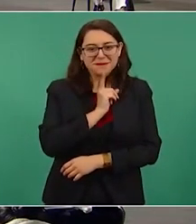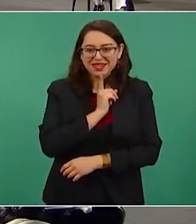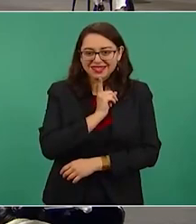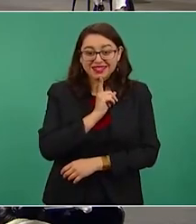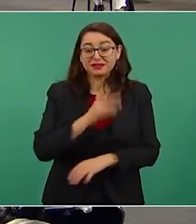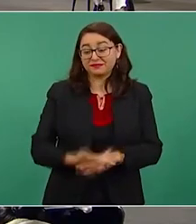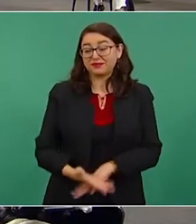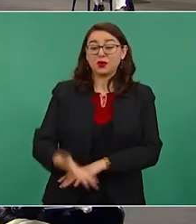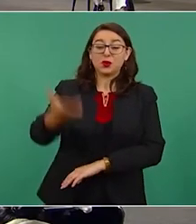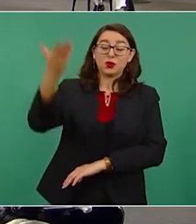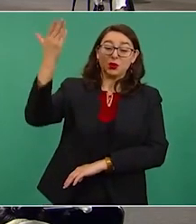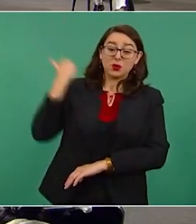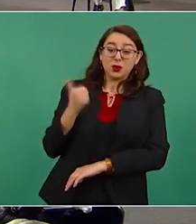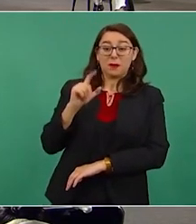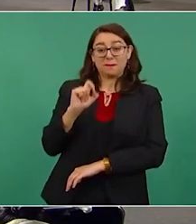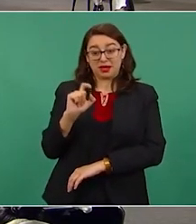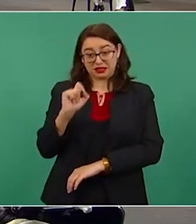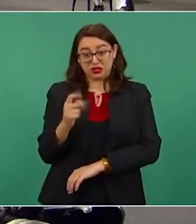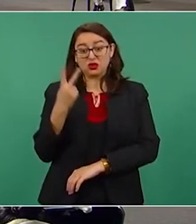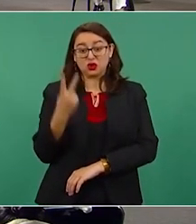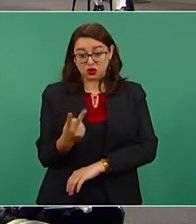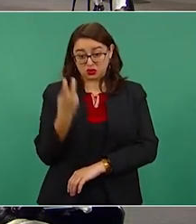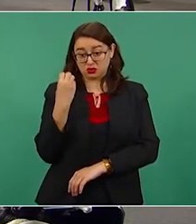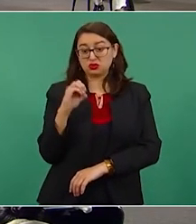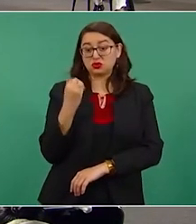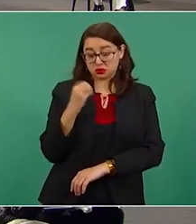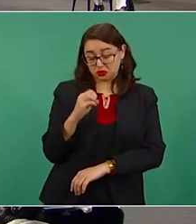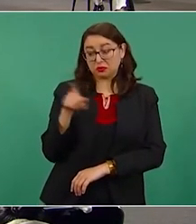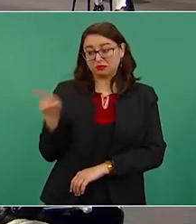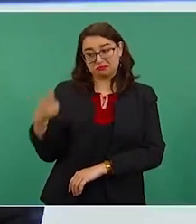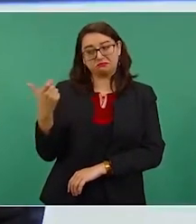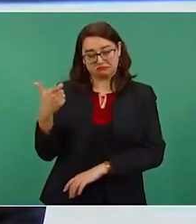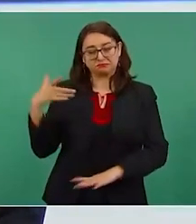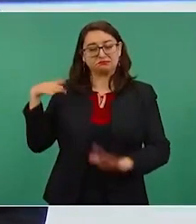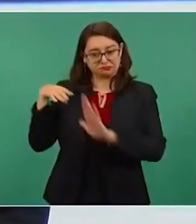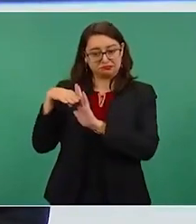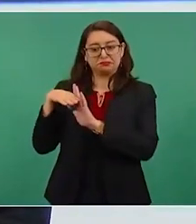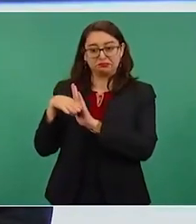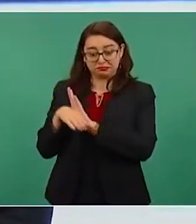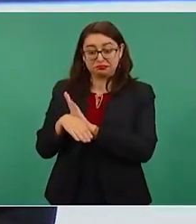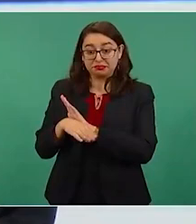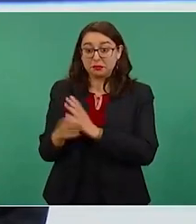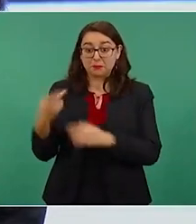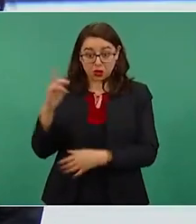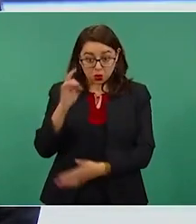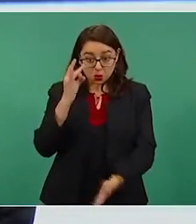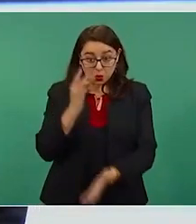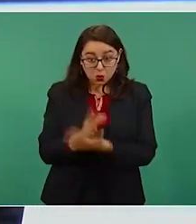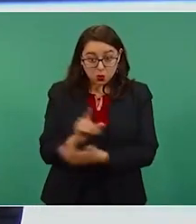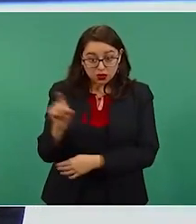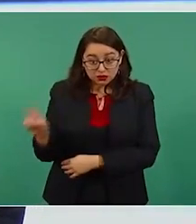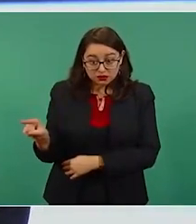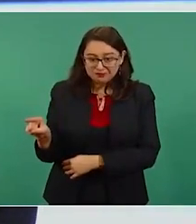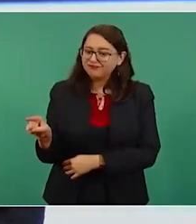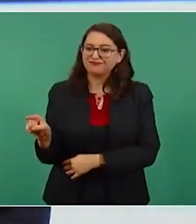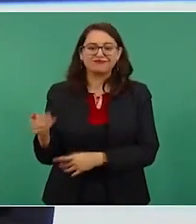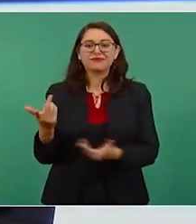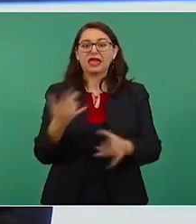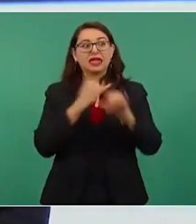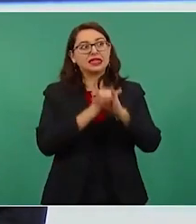aerolínea sufrieron bajas. Sin embargo, no sólo en el caso de Volaris, sino de otras empresas de aerolíneas